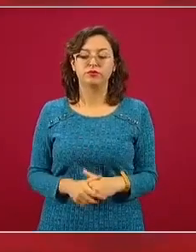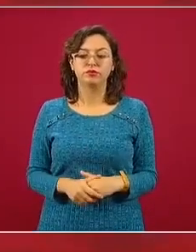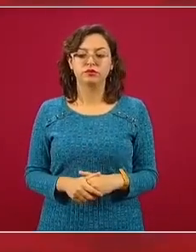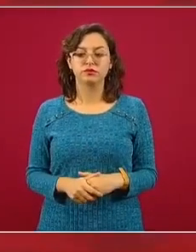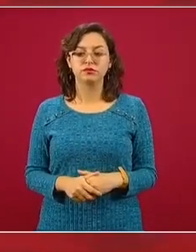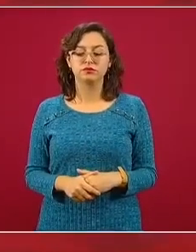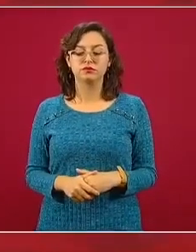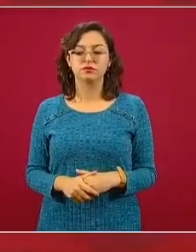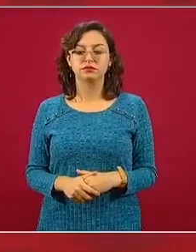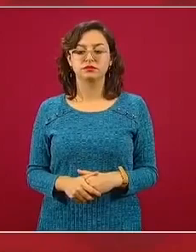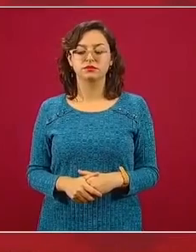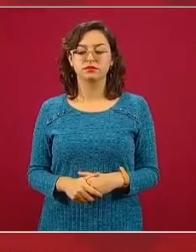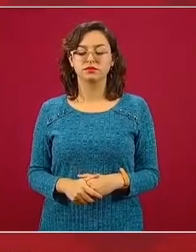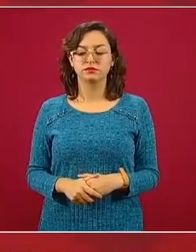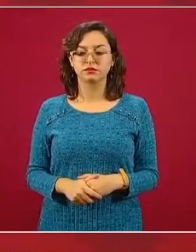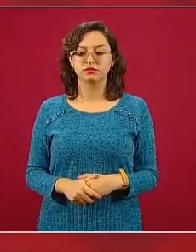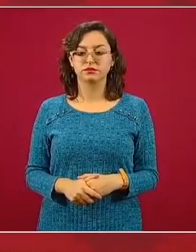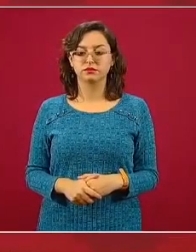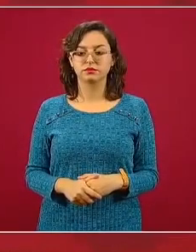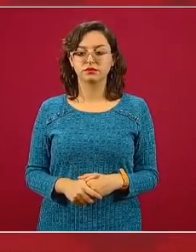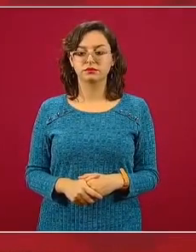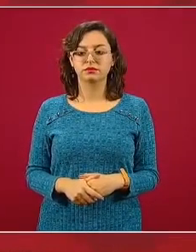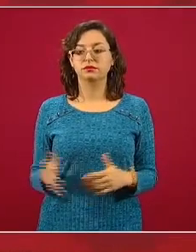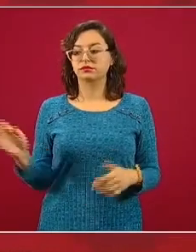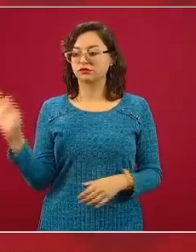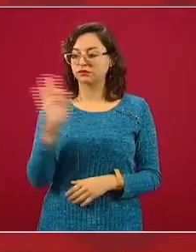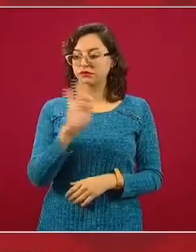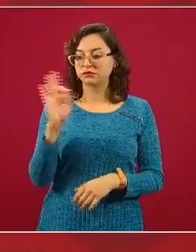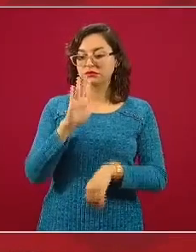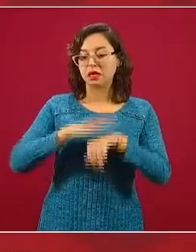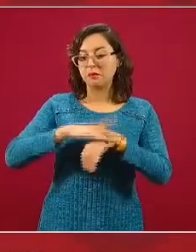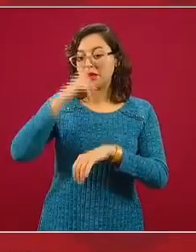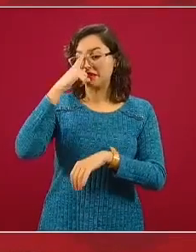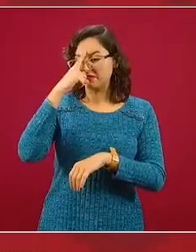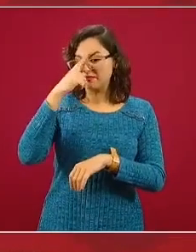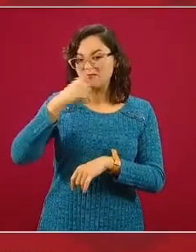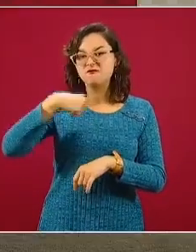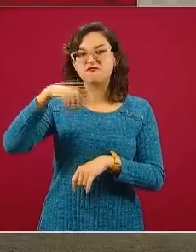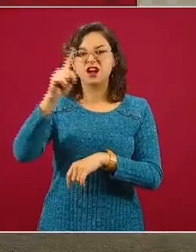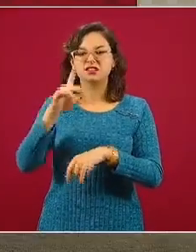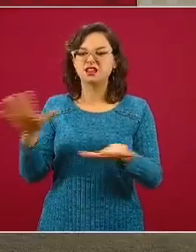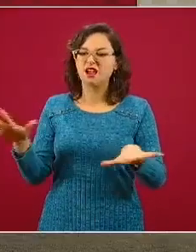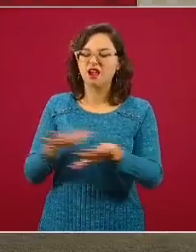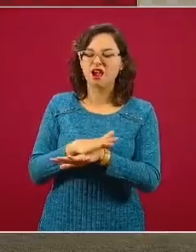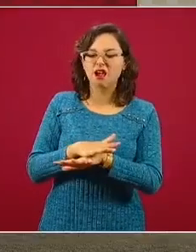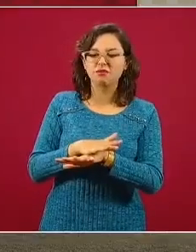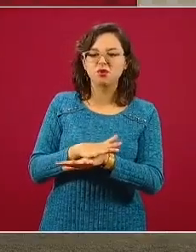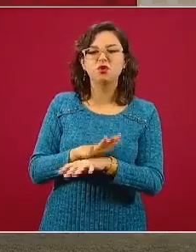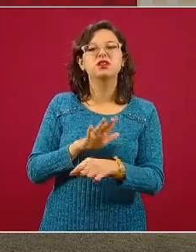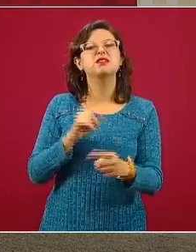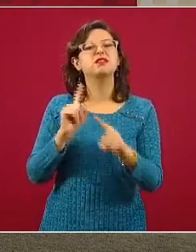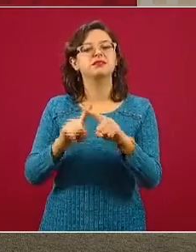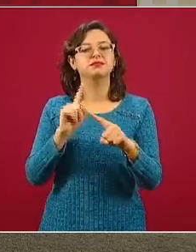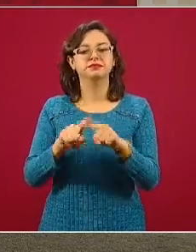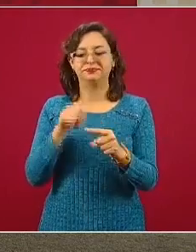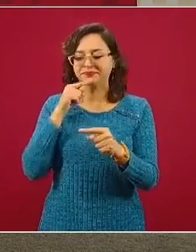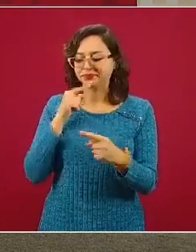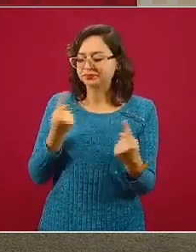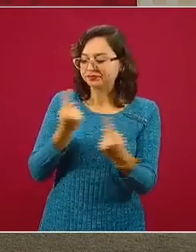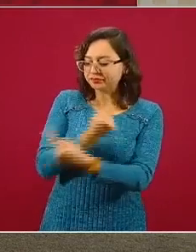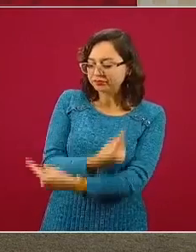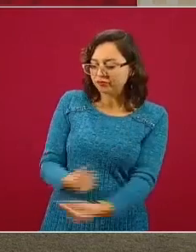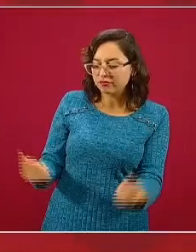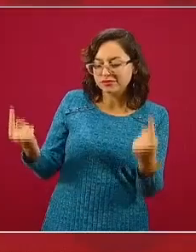posible de modificar sus hábitos sean la niñez. Esta